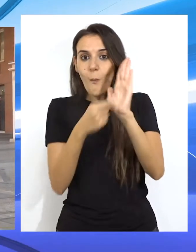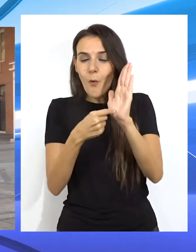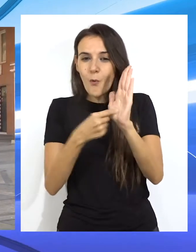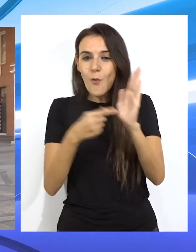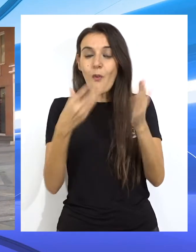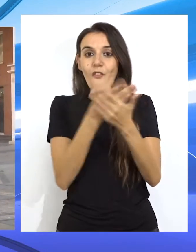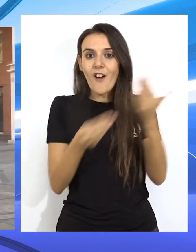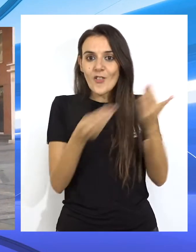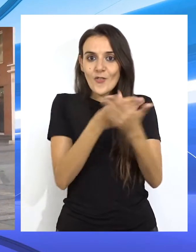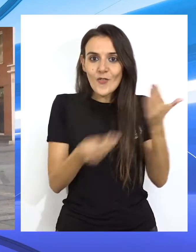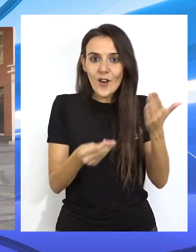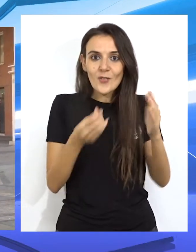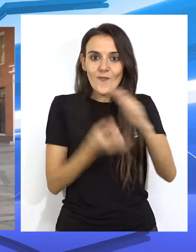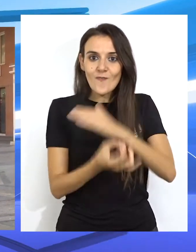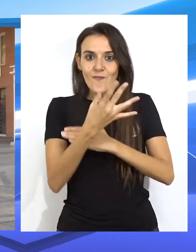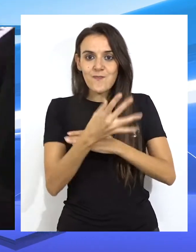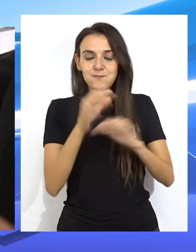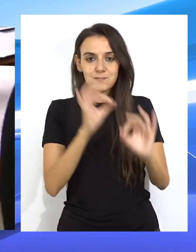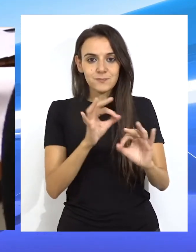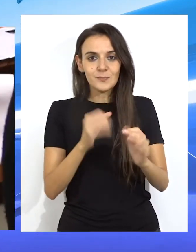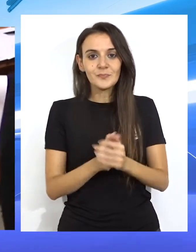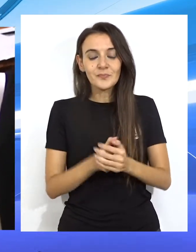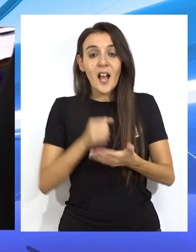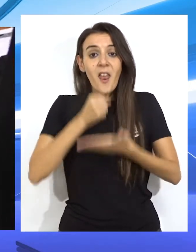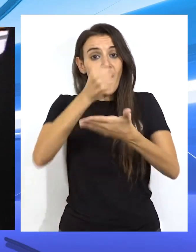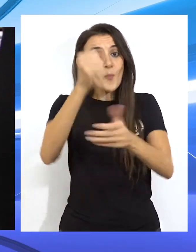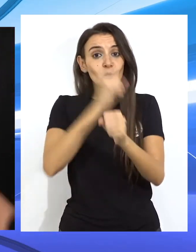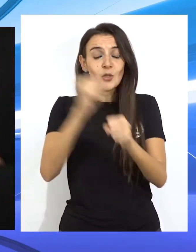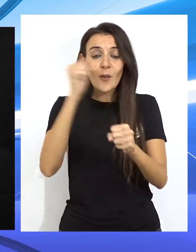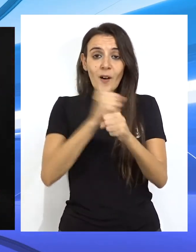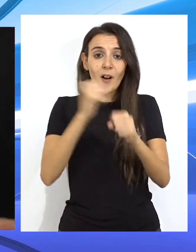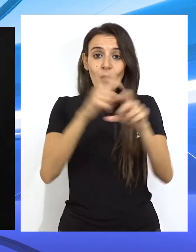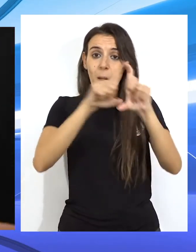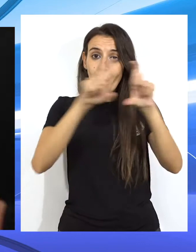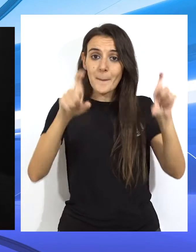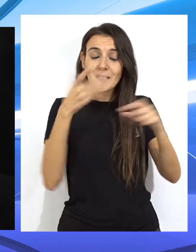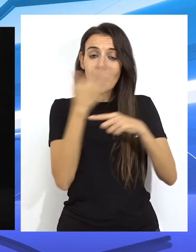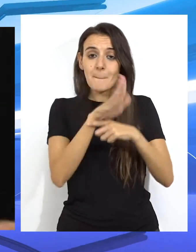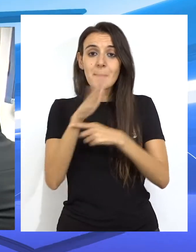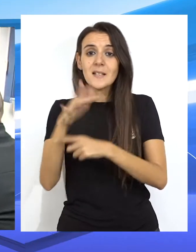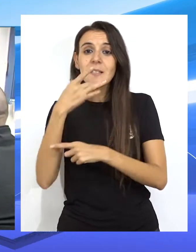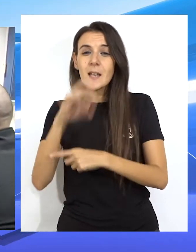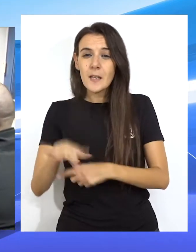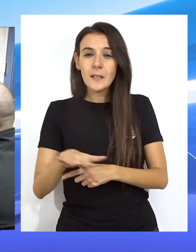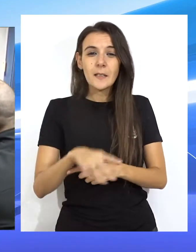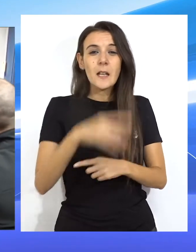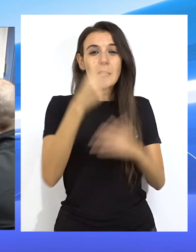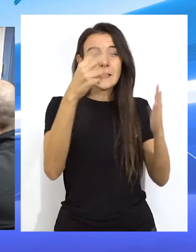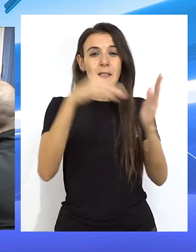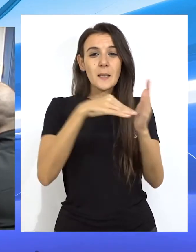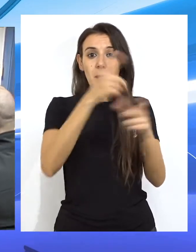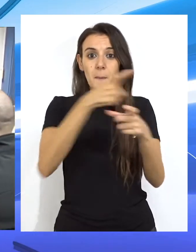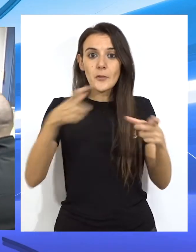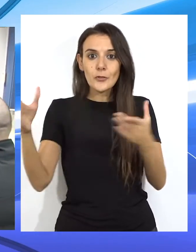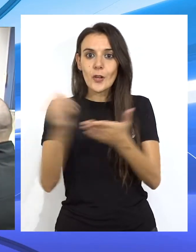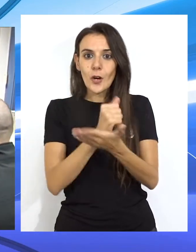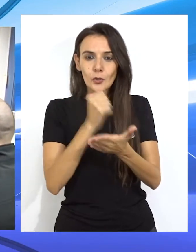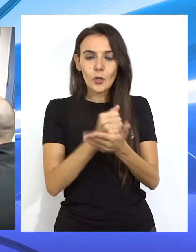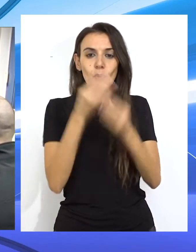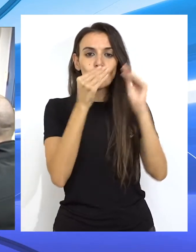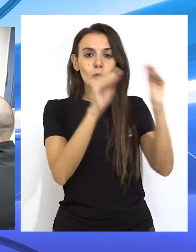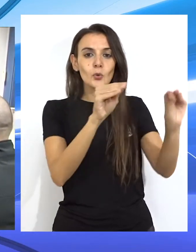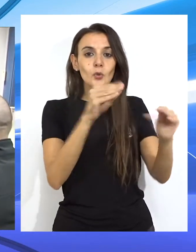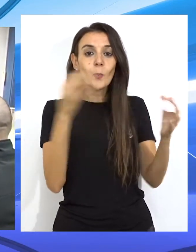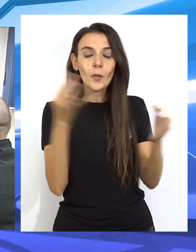es un error que esas bases hayan salido como salieron. La bolsa de trabajo de Angevicesa, a la que se presentaron alrededor de 7.000 personas, va a ser